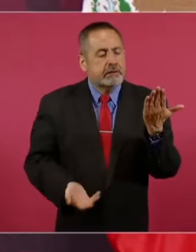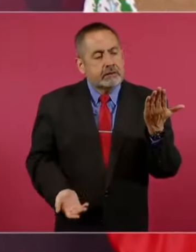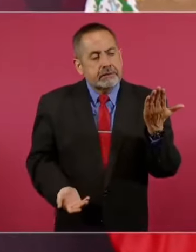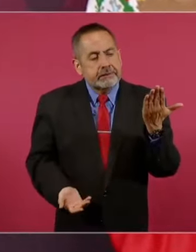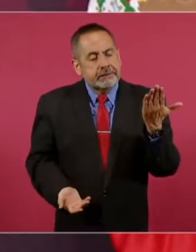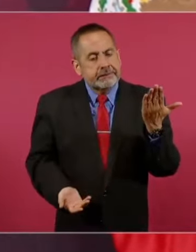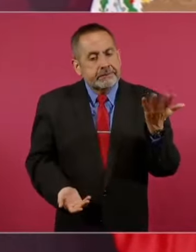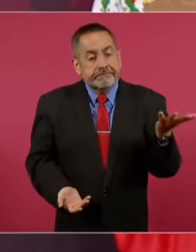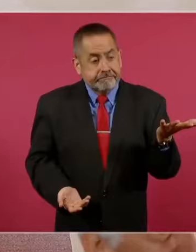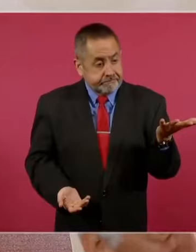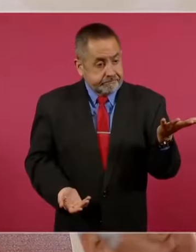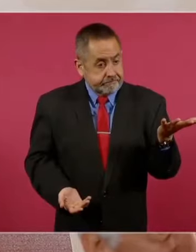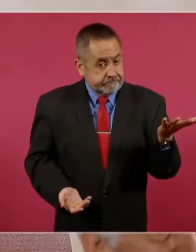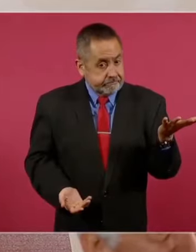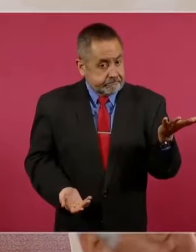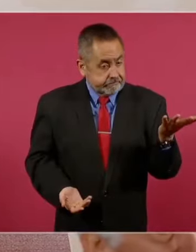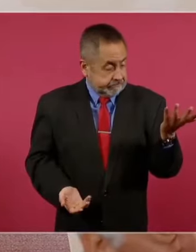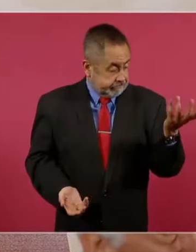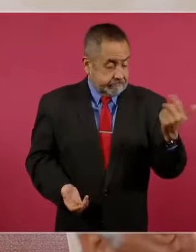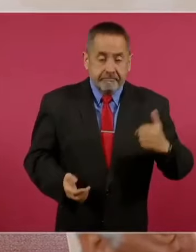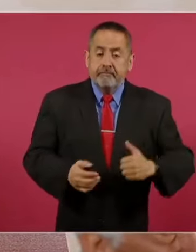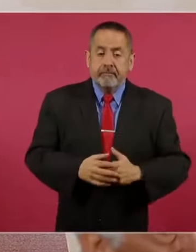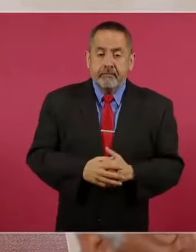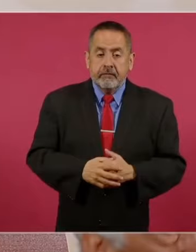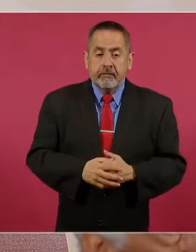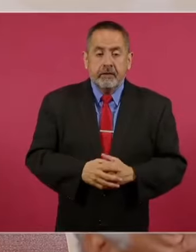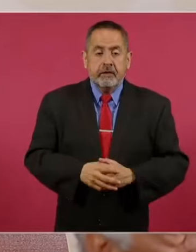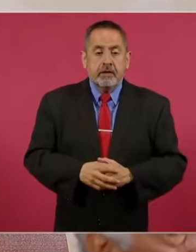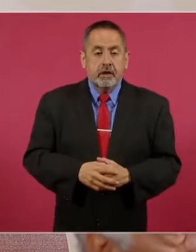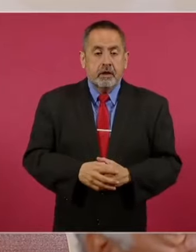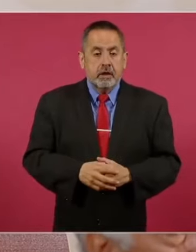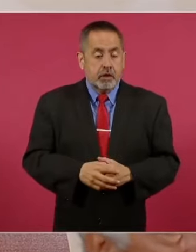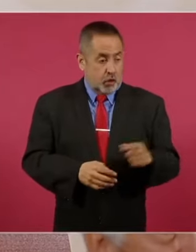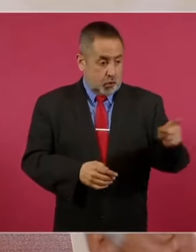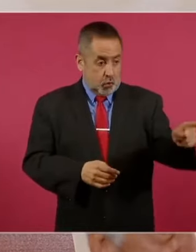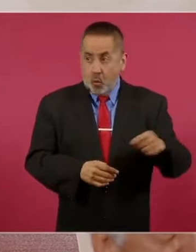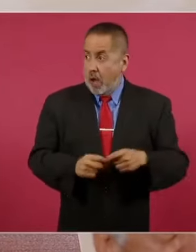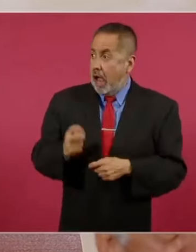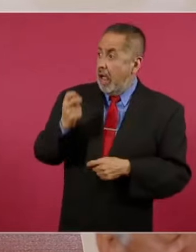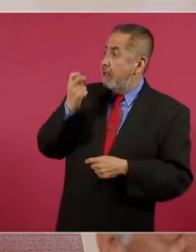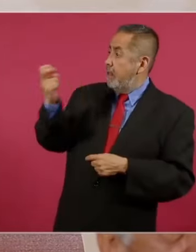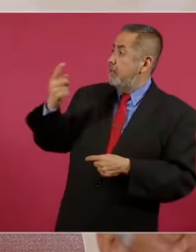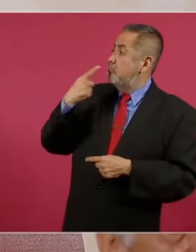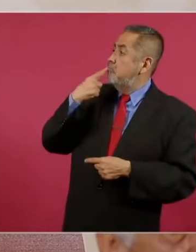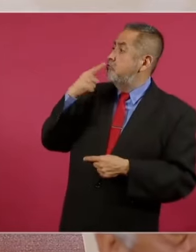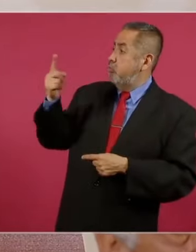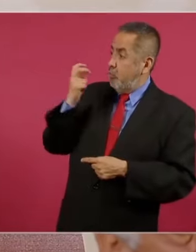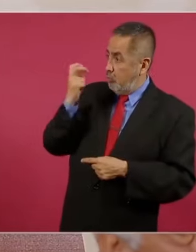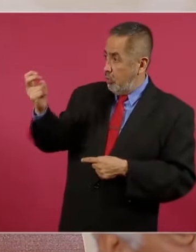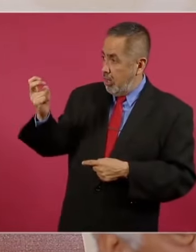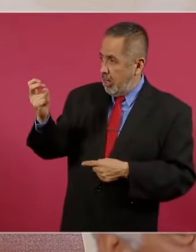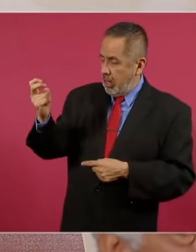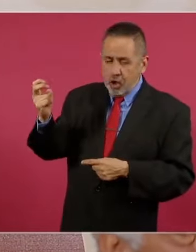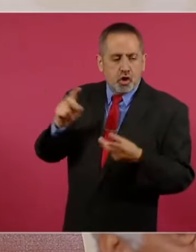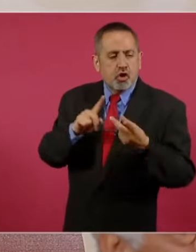Yo dicen que el que acusa debe de probar,